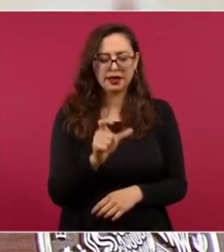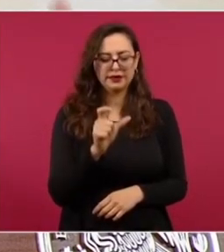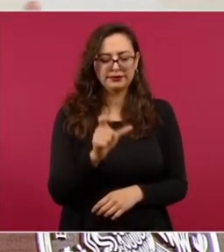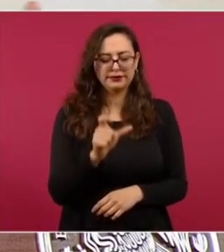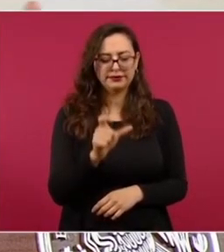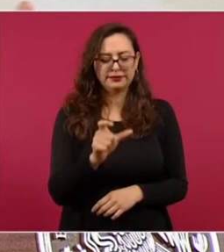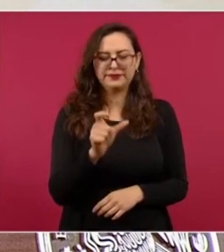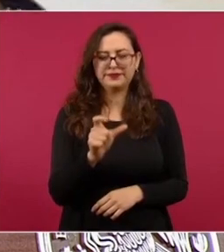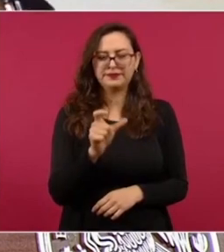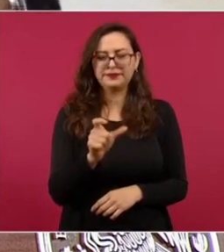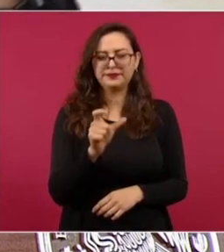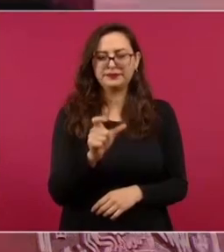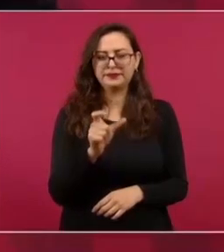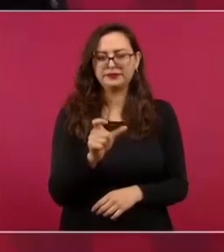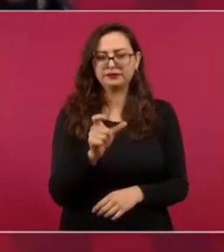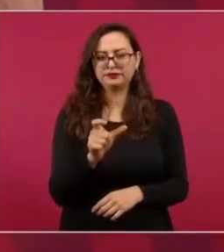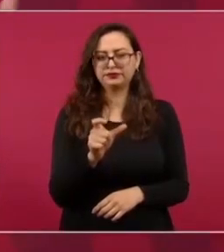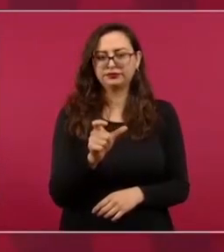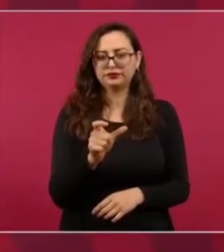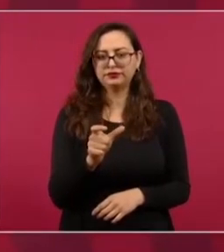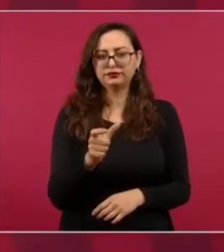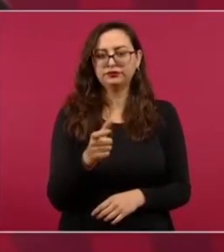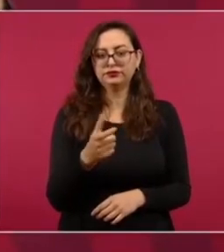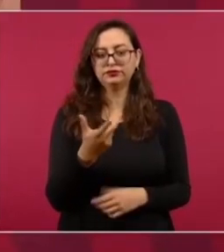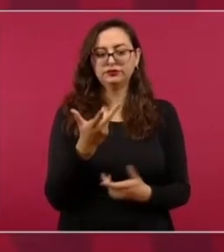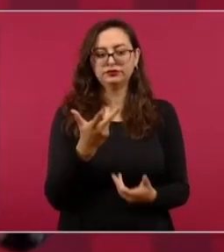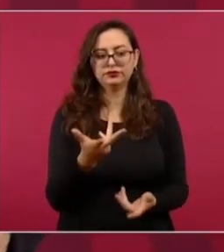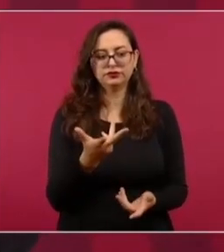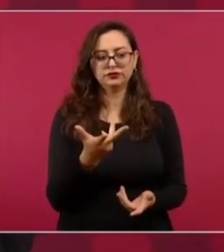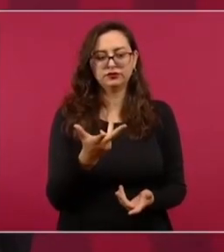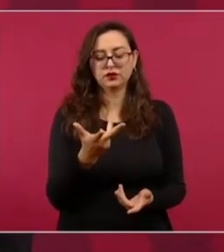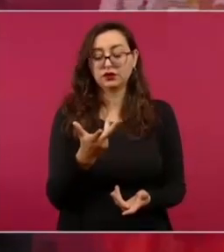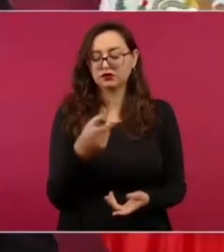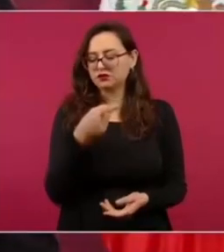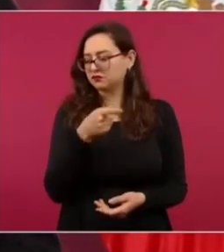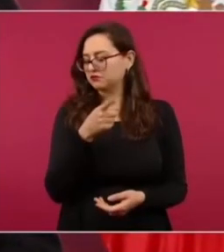sí pero en demasía pero es una palabra